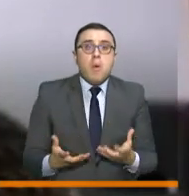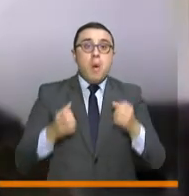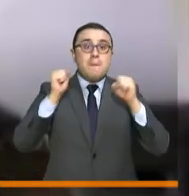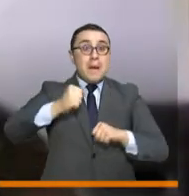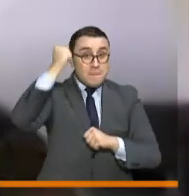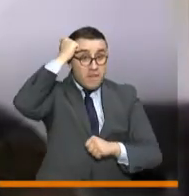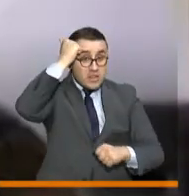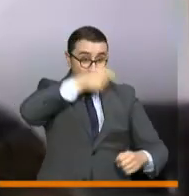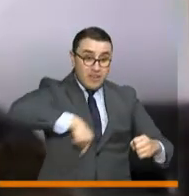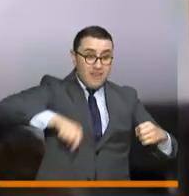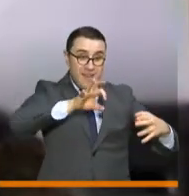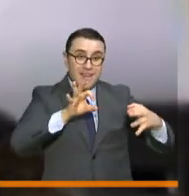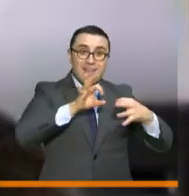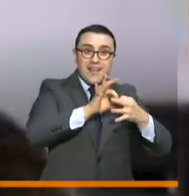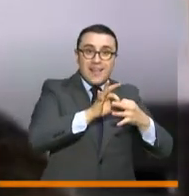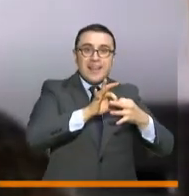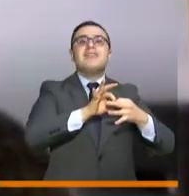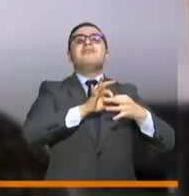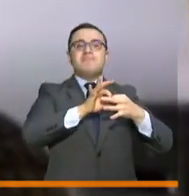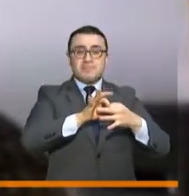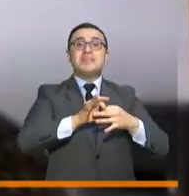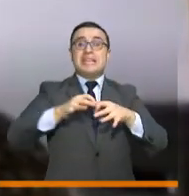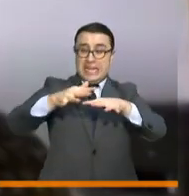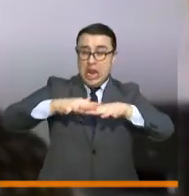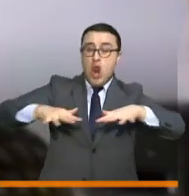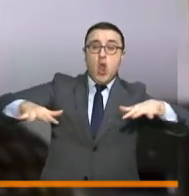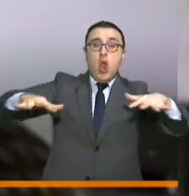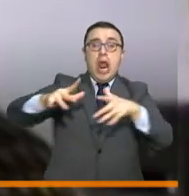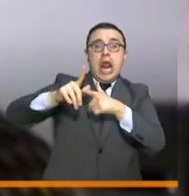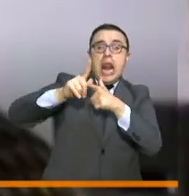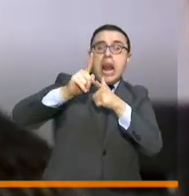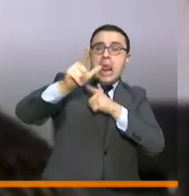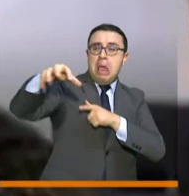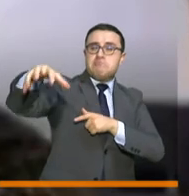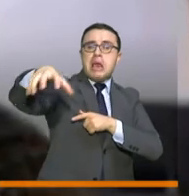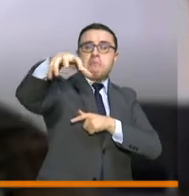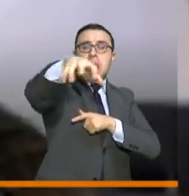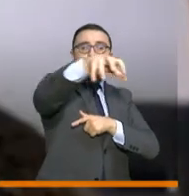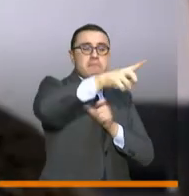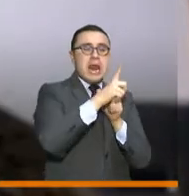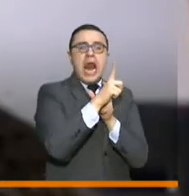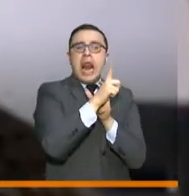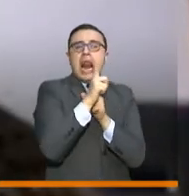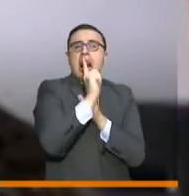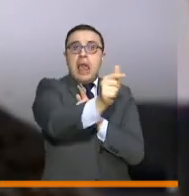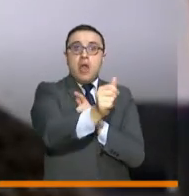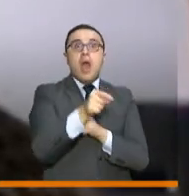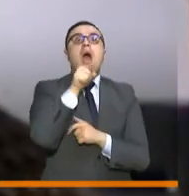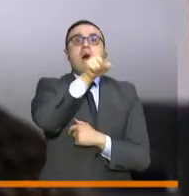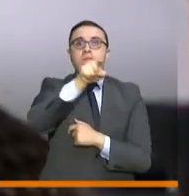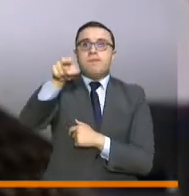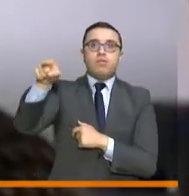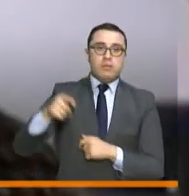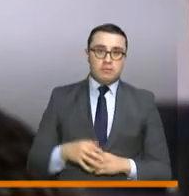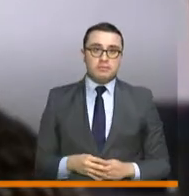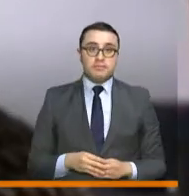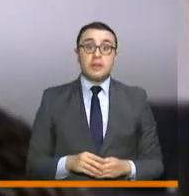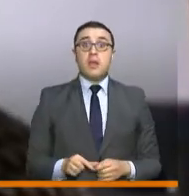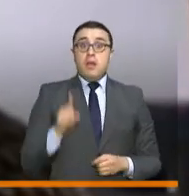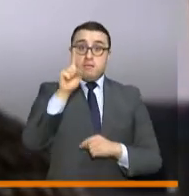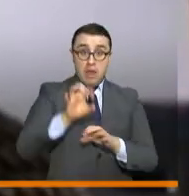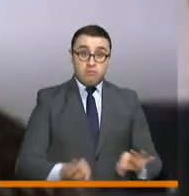docentes. Como le dije, son zonas bastante lejanas, bastante apartadas. Y lo importante es